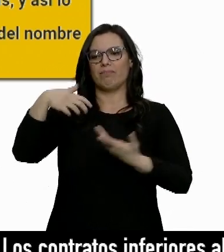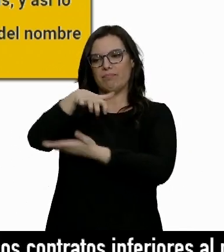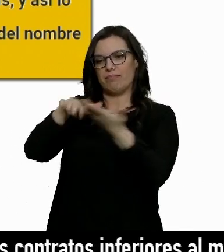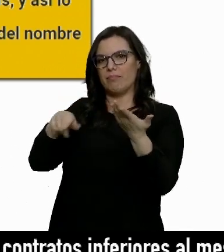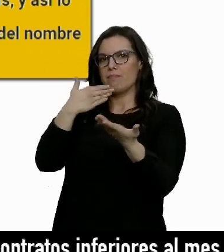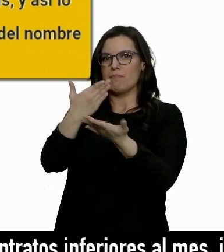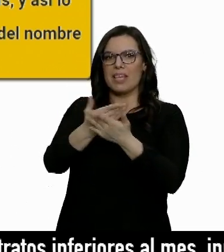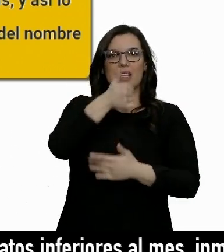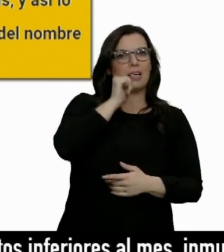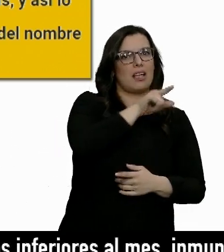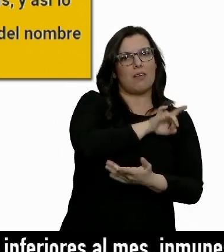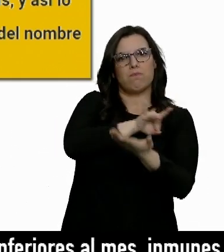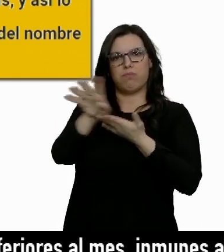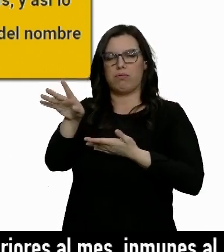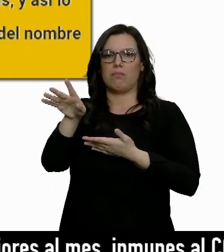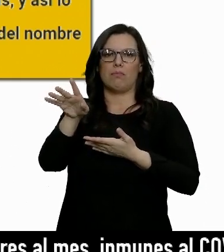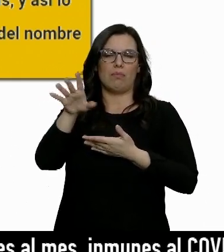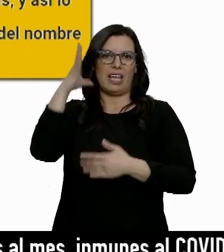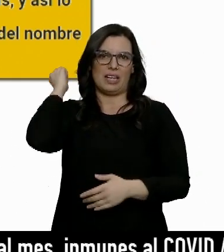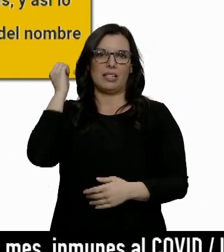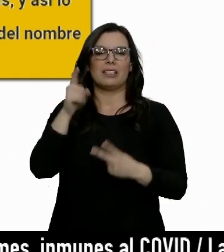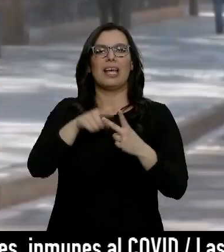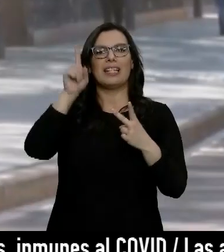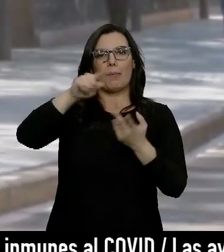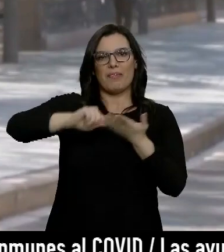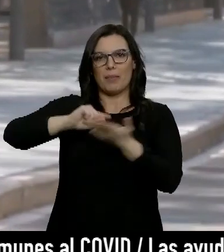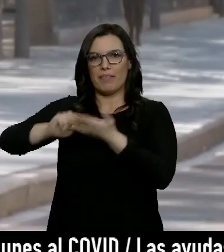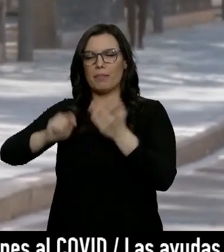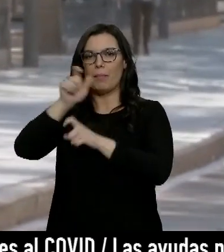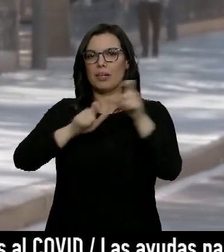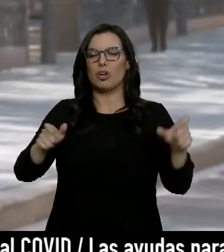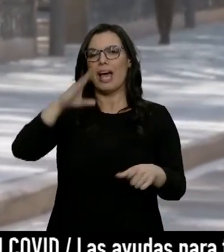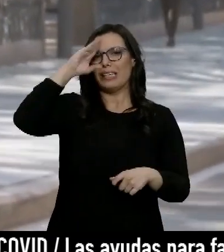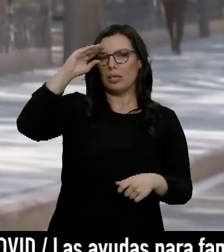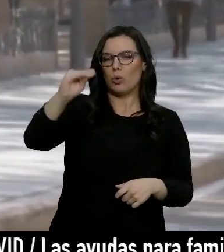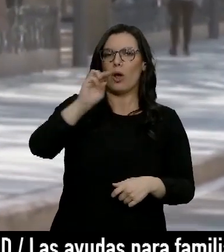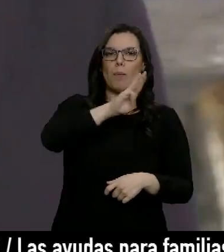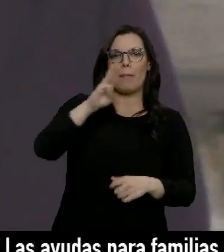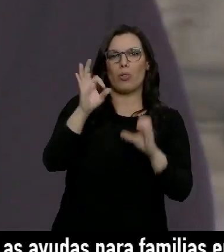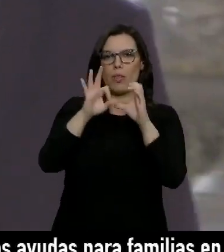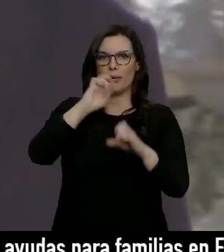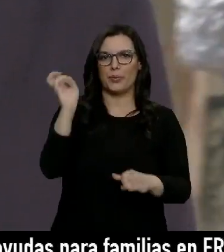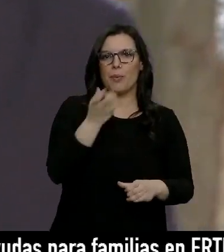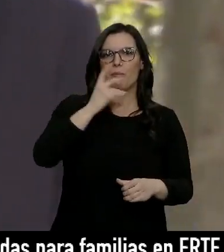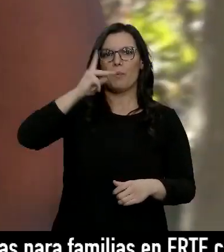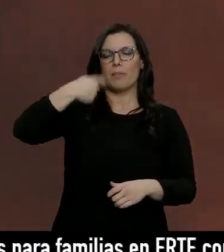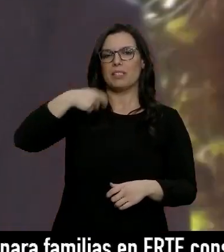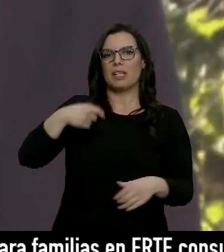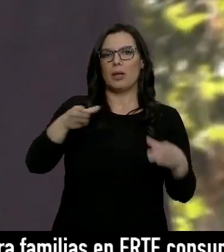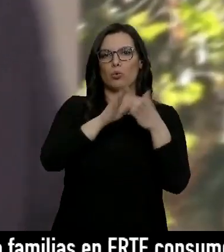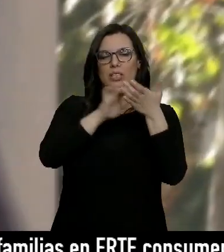que piden a Sánchez que cese a iglesias. También los suscriben intelectuales y miembros del PP y de Ciudadanos como el vicepresidente de la Junta Francisco Igea.